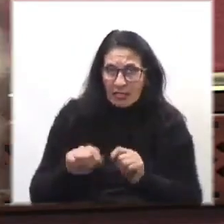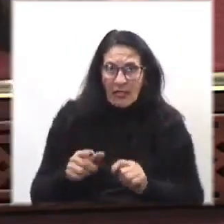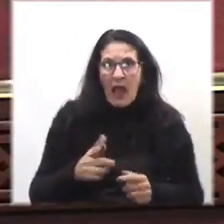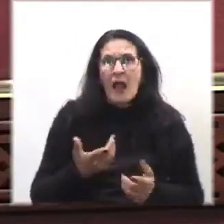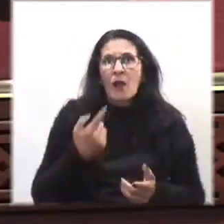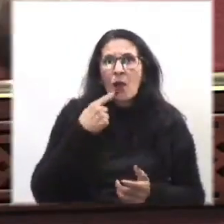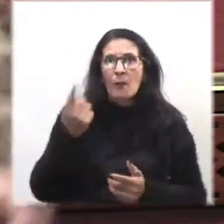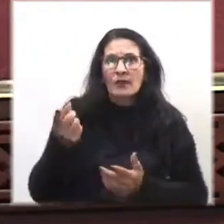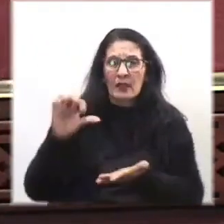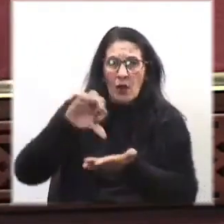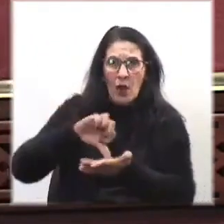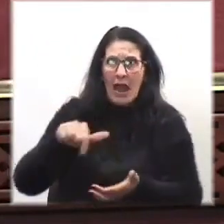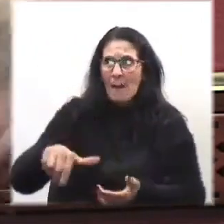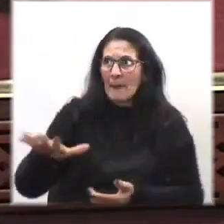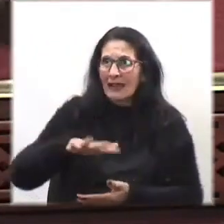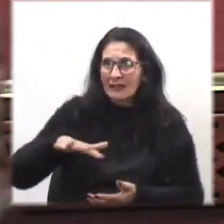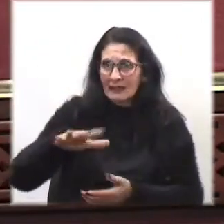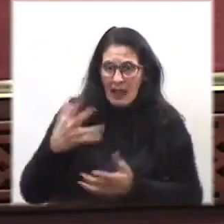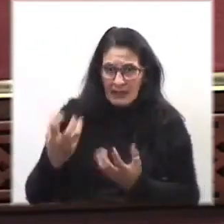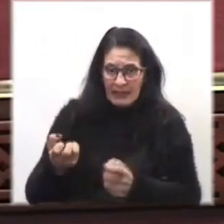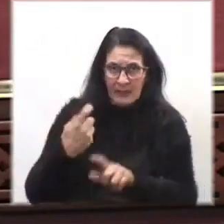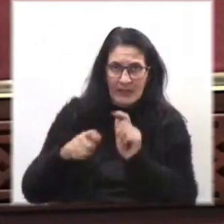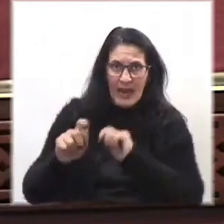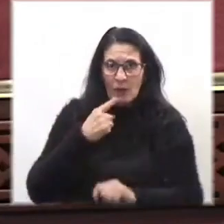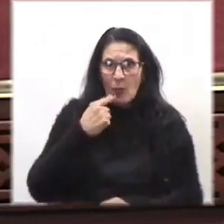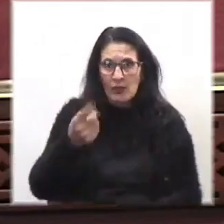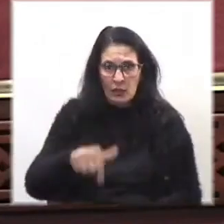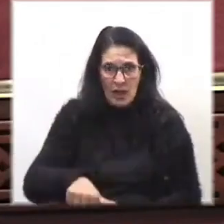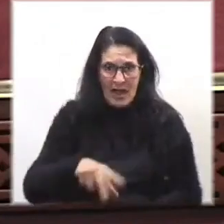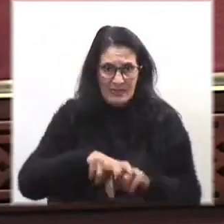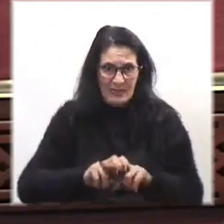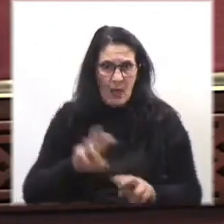como dijo algún día Germán Araujo, sentado acá o en el Senado?